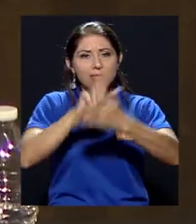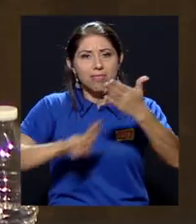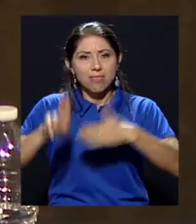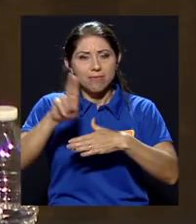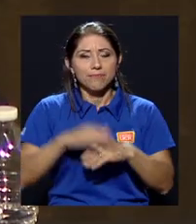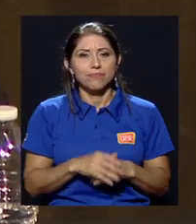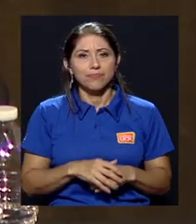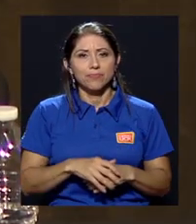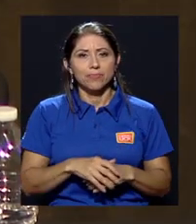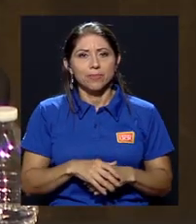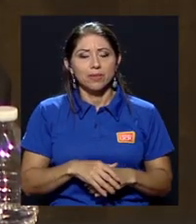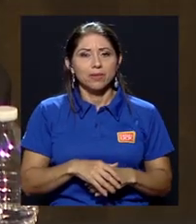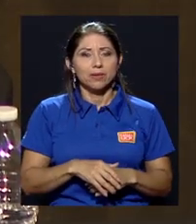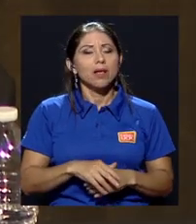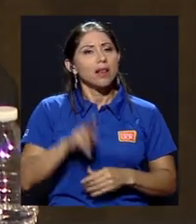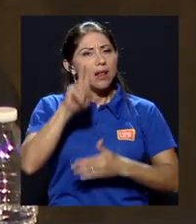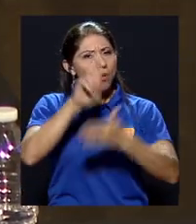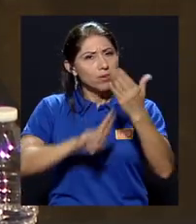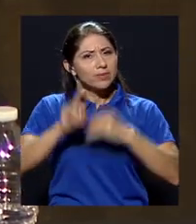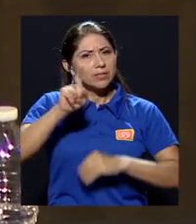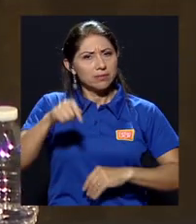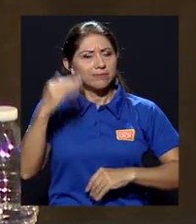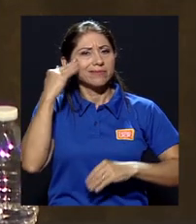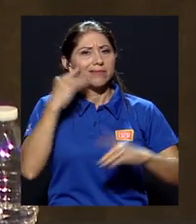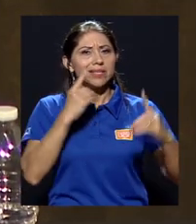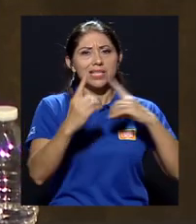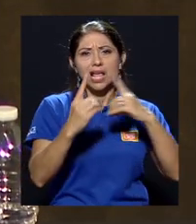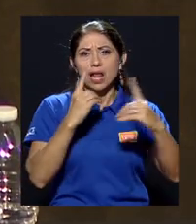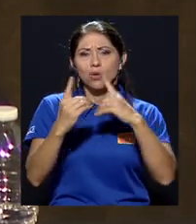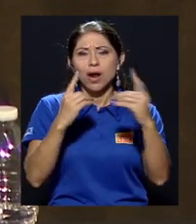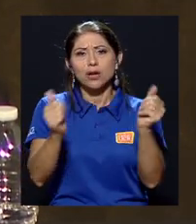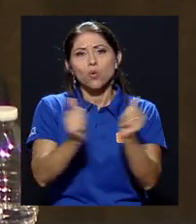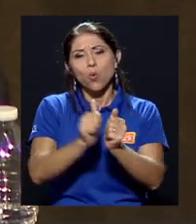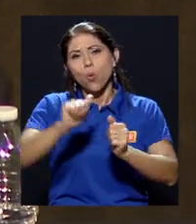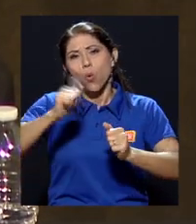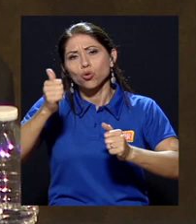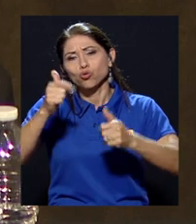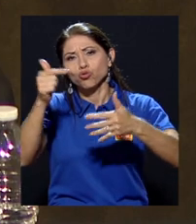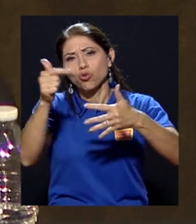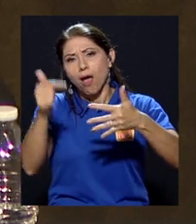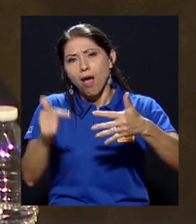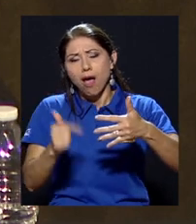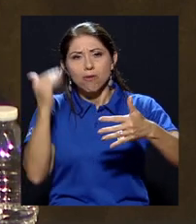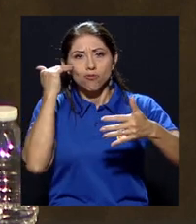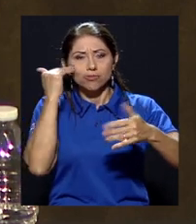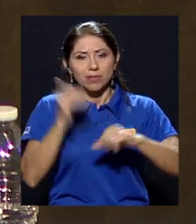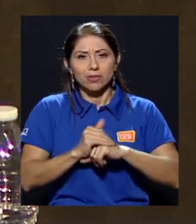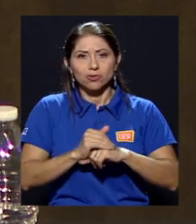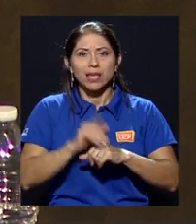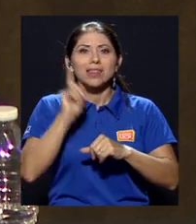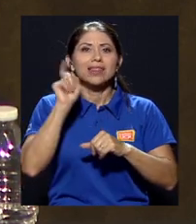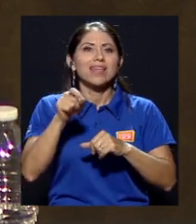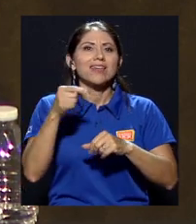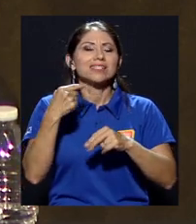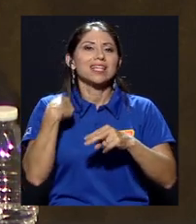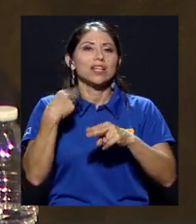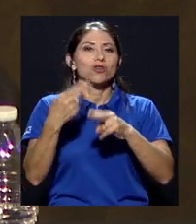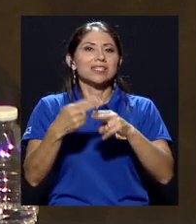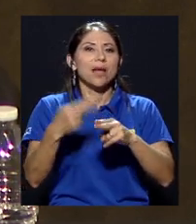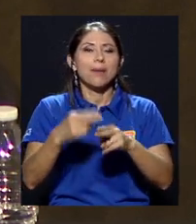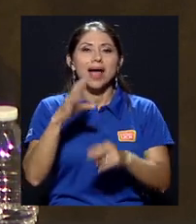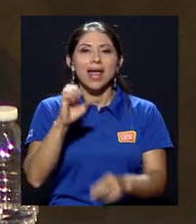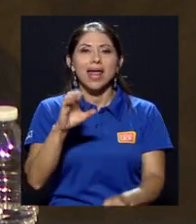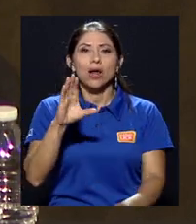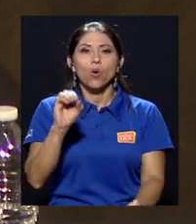Y la universidad tiene que saber dialogar con estos otros conocimientos. Tiene que hacer lo que llamo la ecología de saberes.